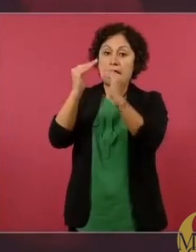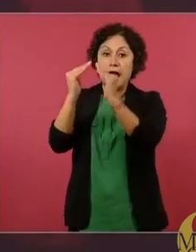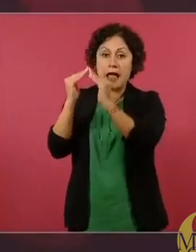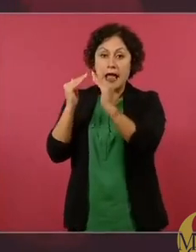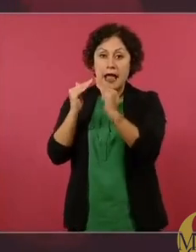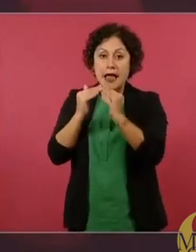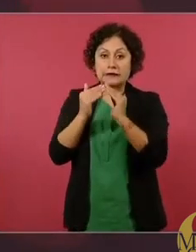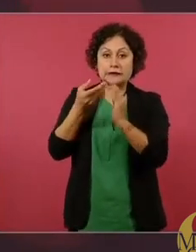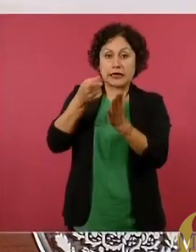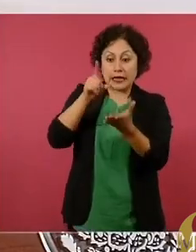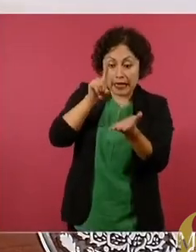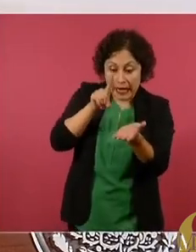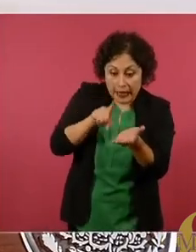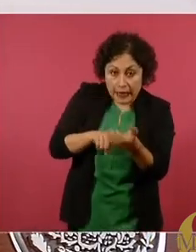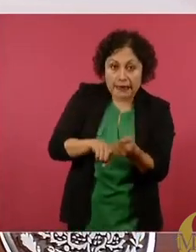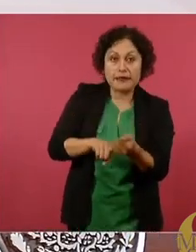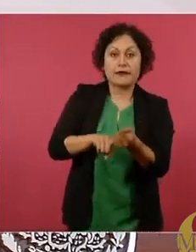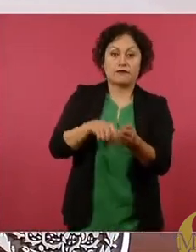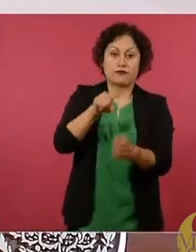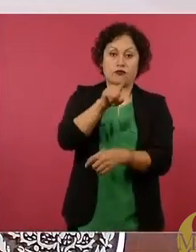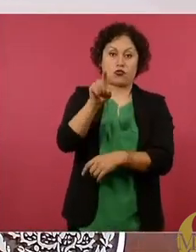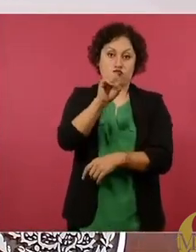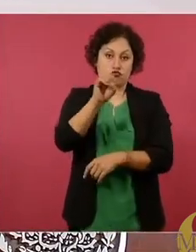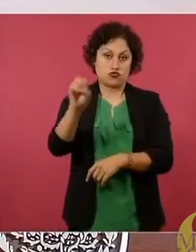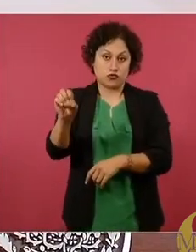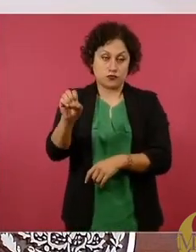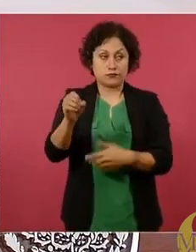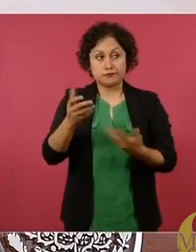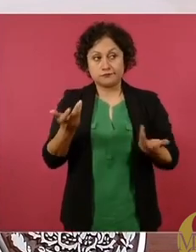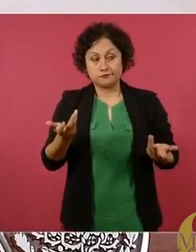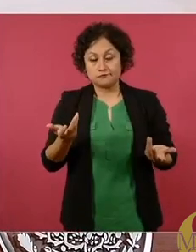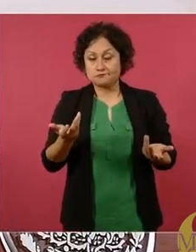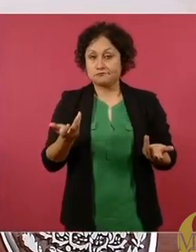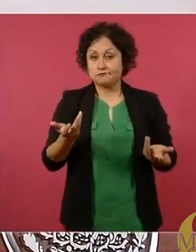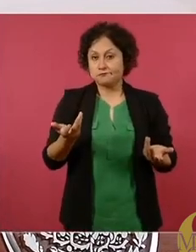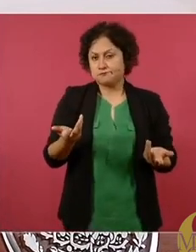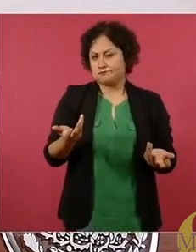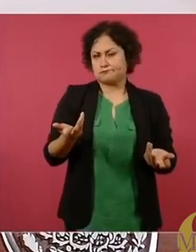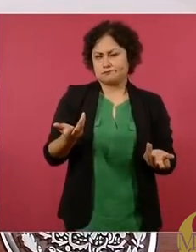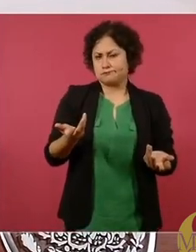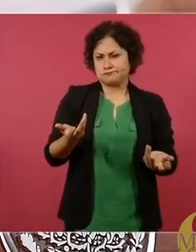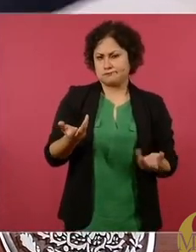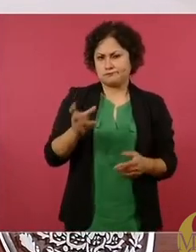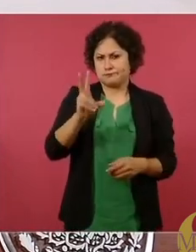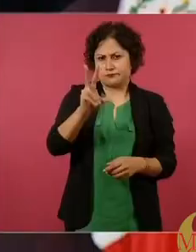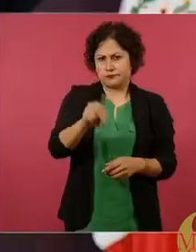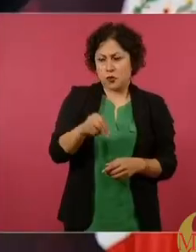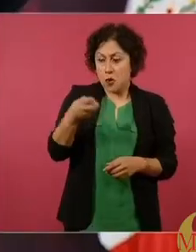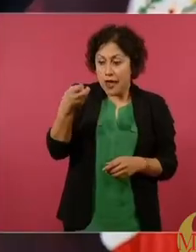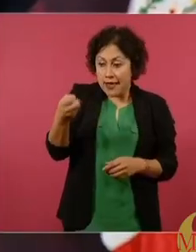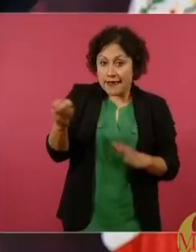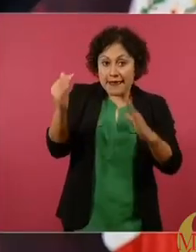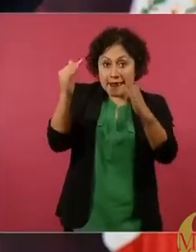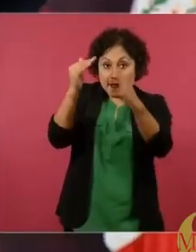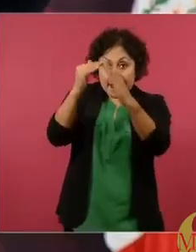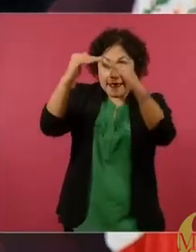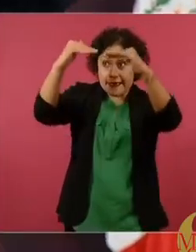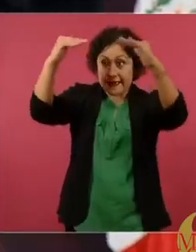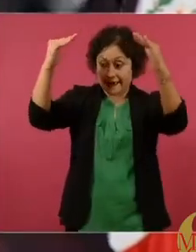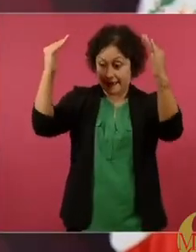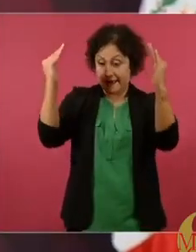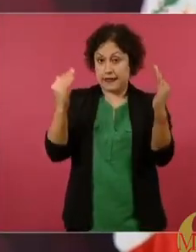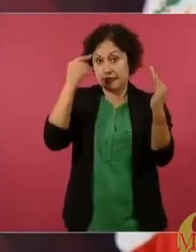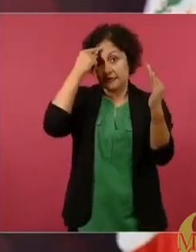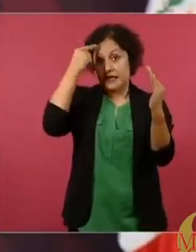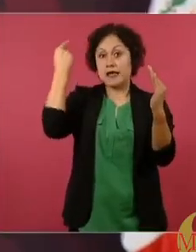del parque, del zoológico y no, eran las casas para los